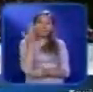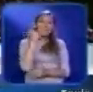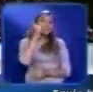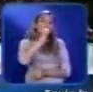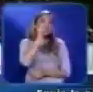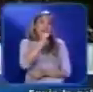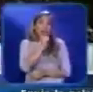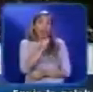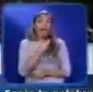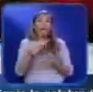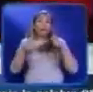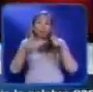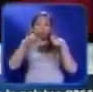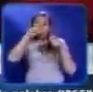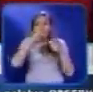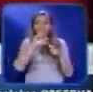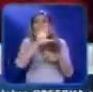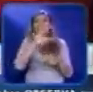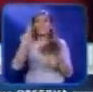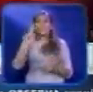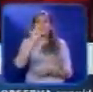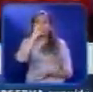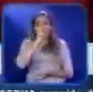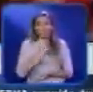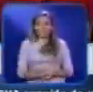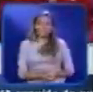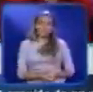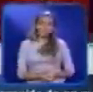cuando Jackson hubiese cumplido 51 años de edad